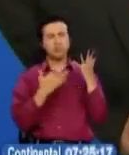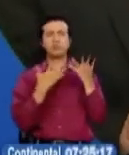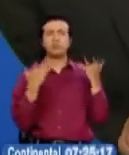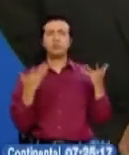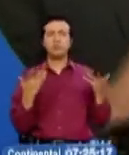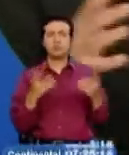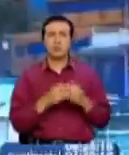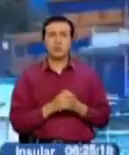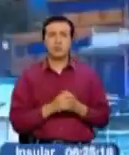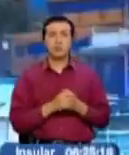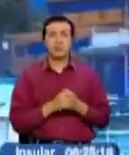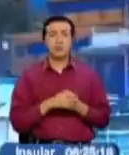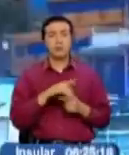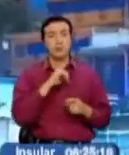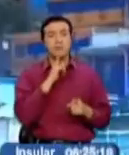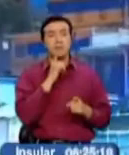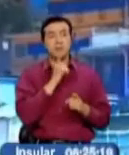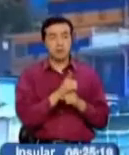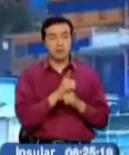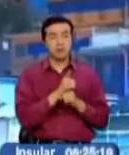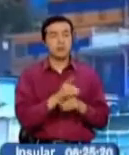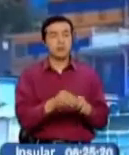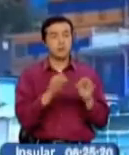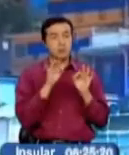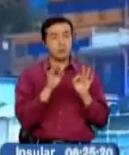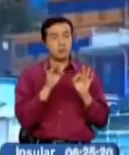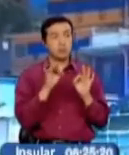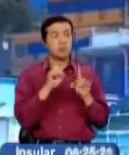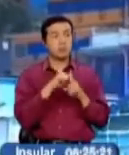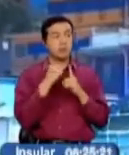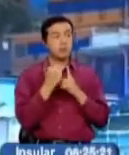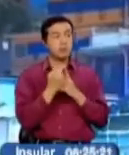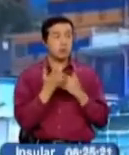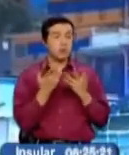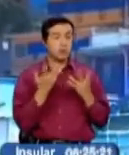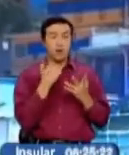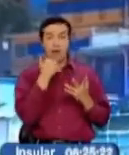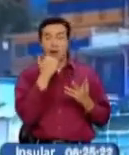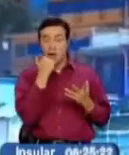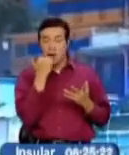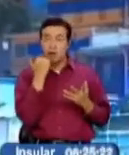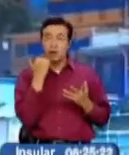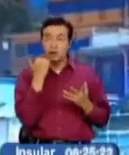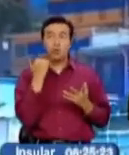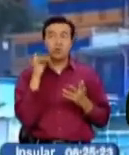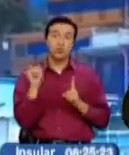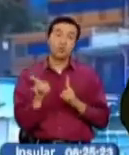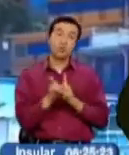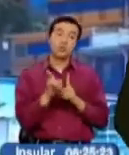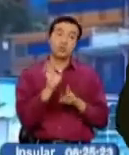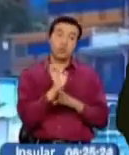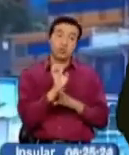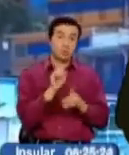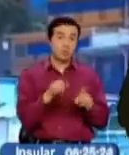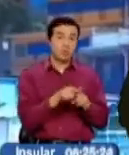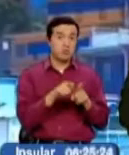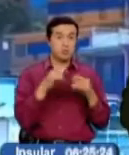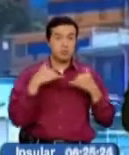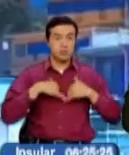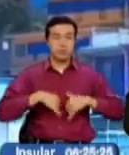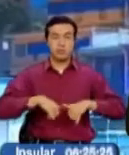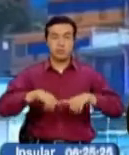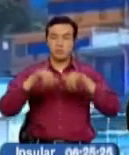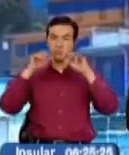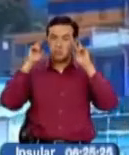nuestras fronteras. Contextos que afectan, inevitablemente golpean de alguna forma a nuestro país. Vamos entonces a seguir